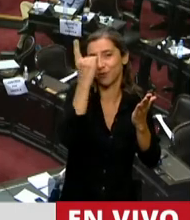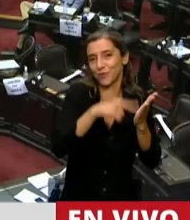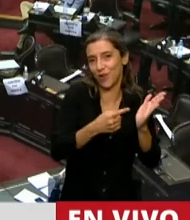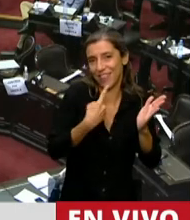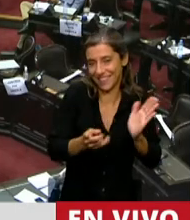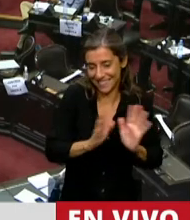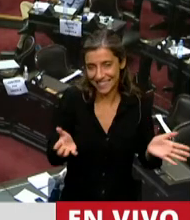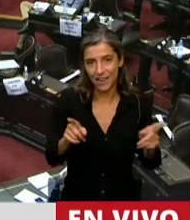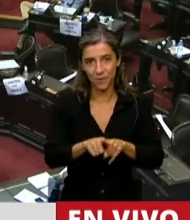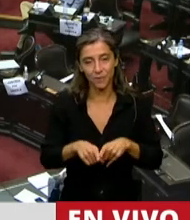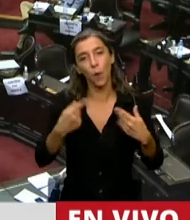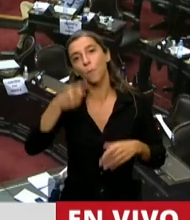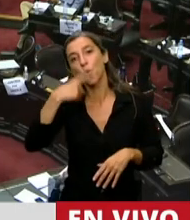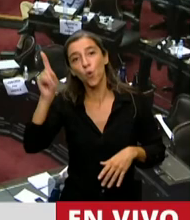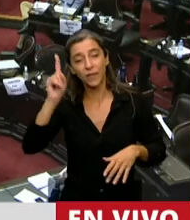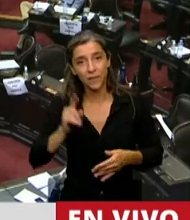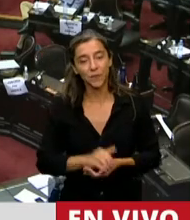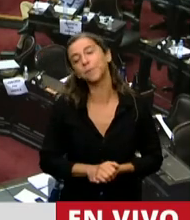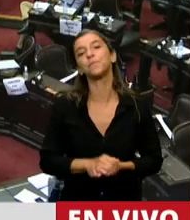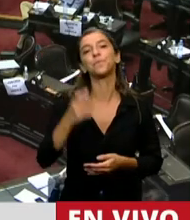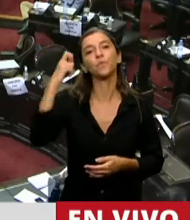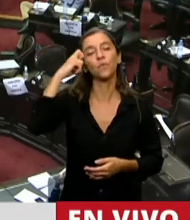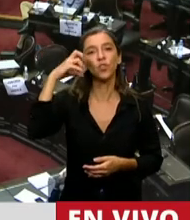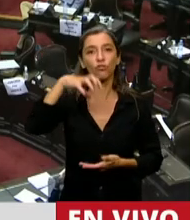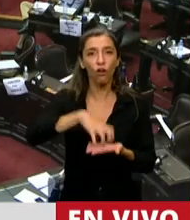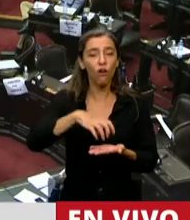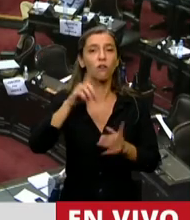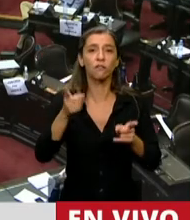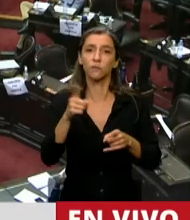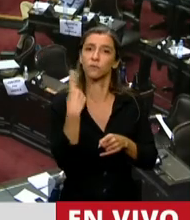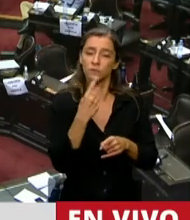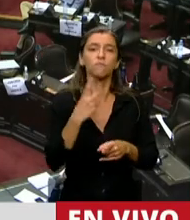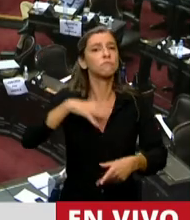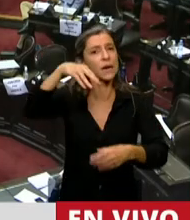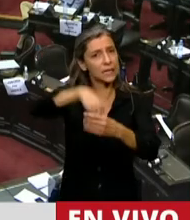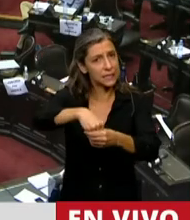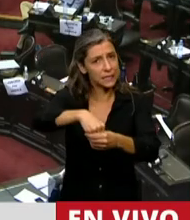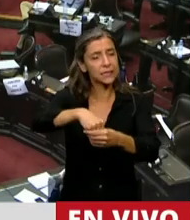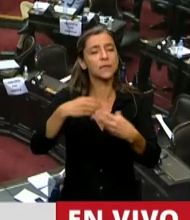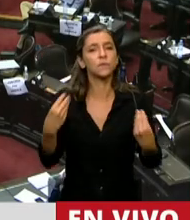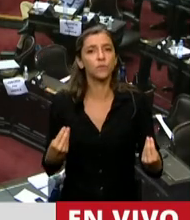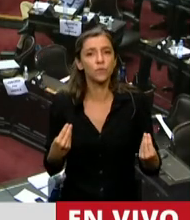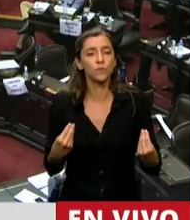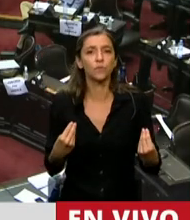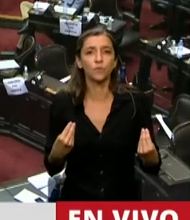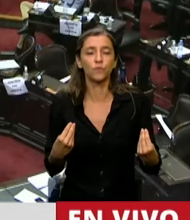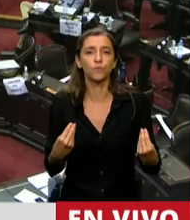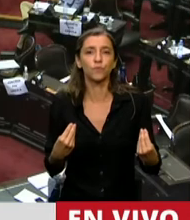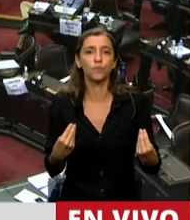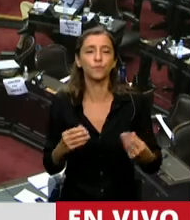el Congreso va a tener una participación decisiva porque va a...